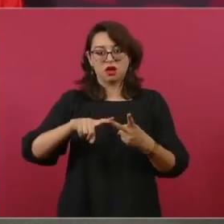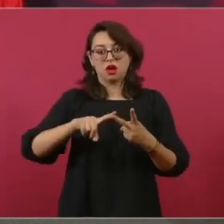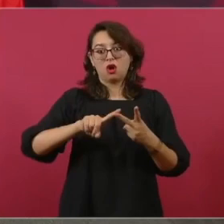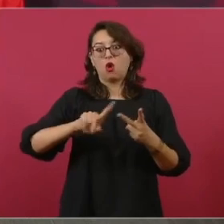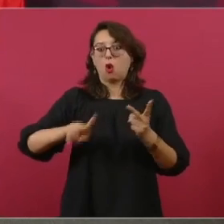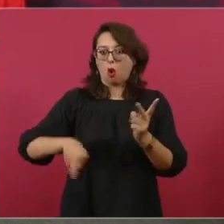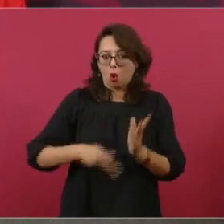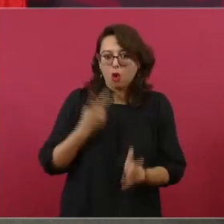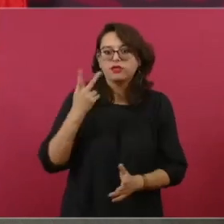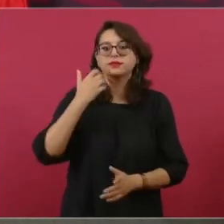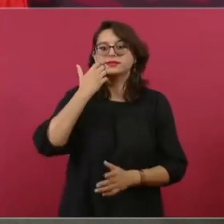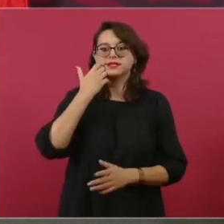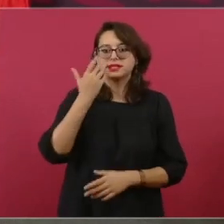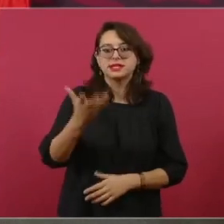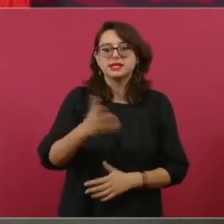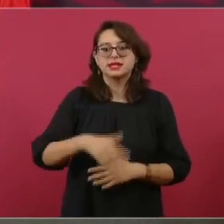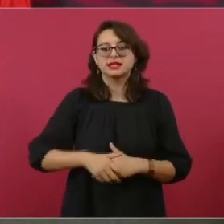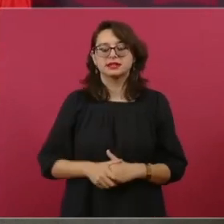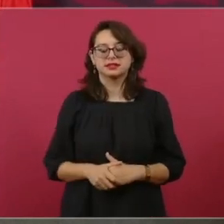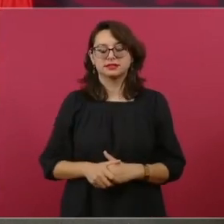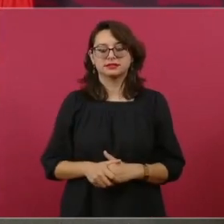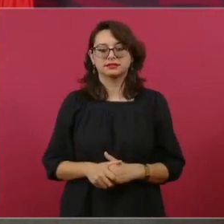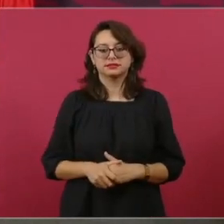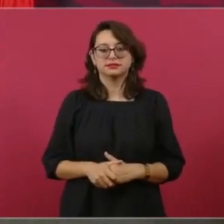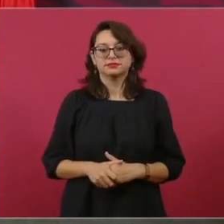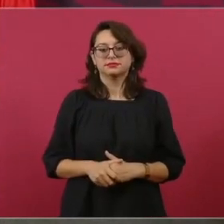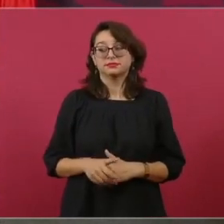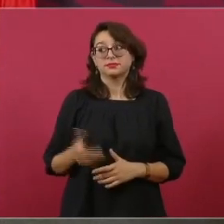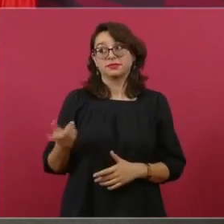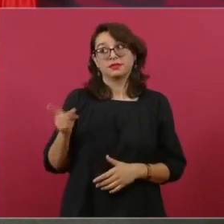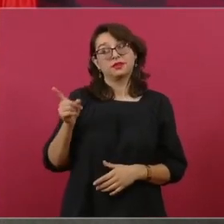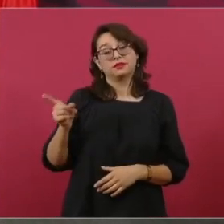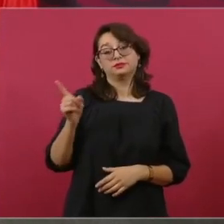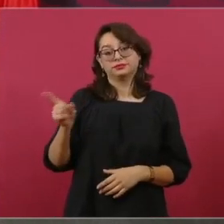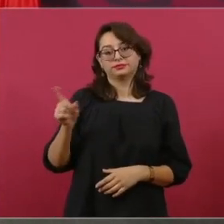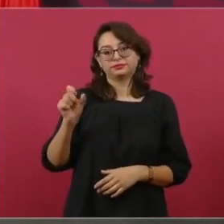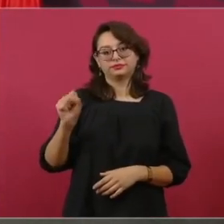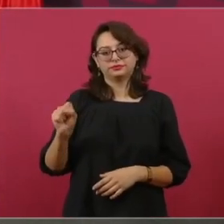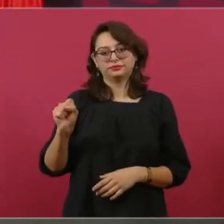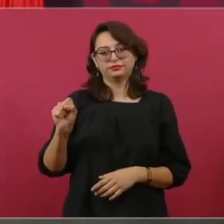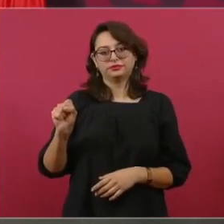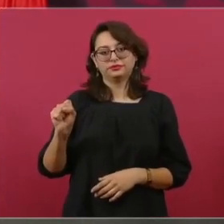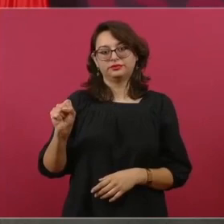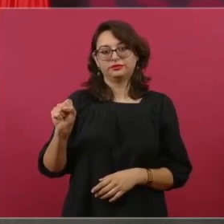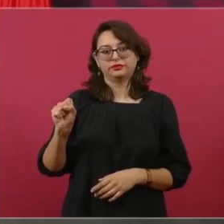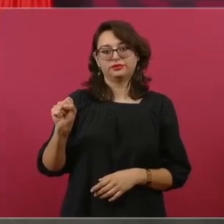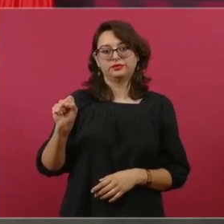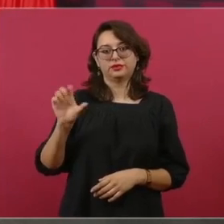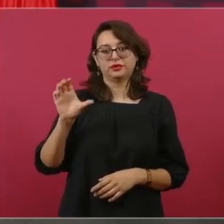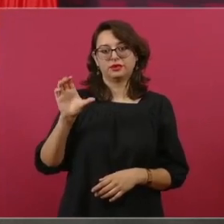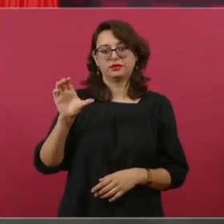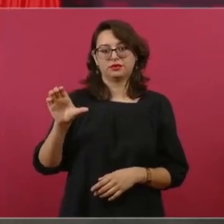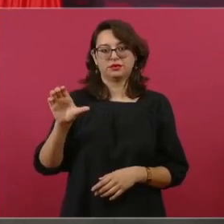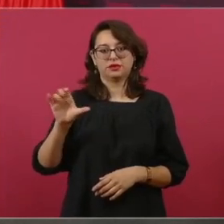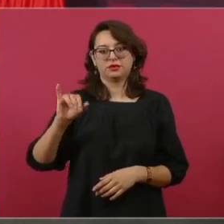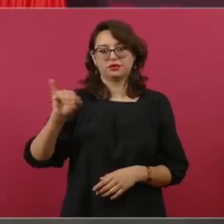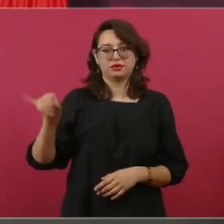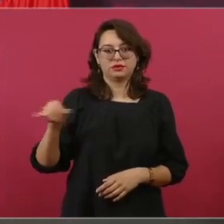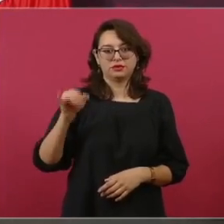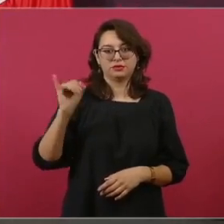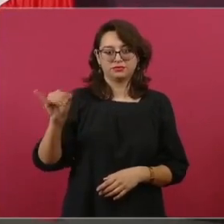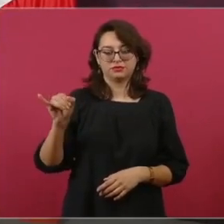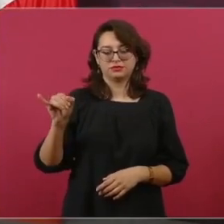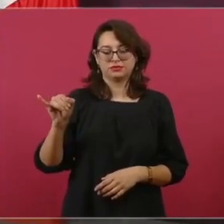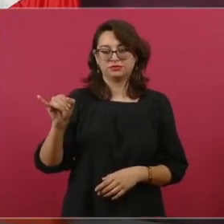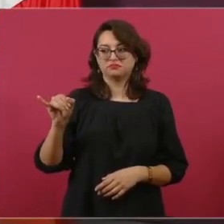porque los de la Corte ordenaron que yo pagara, cuando era jefe de